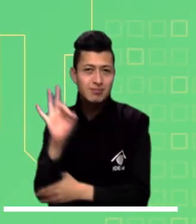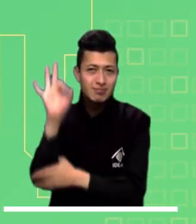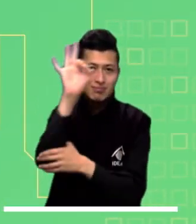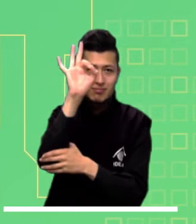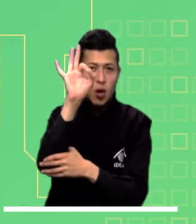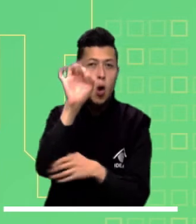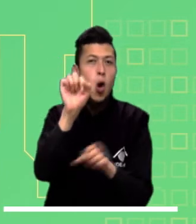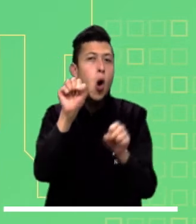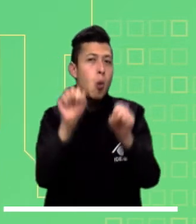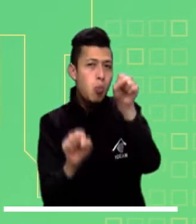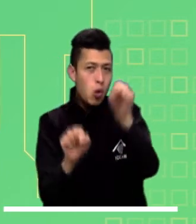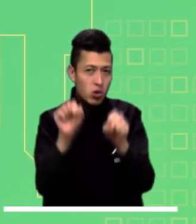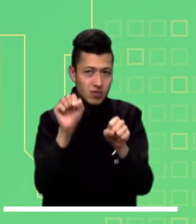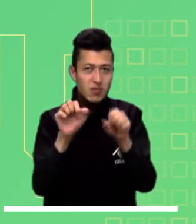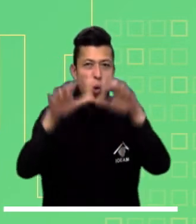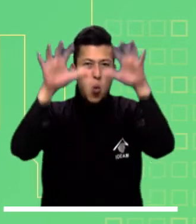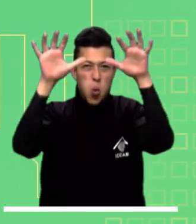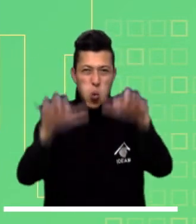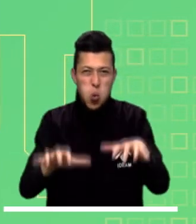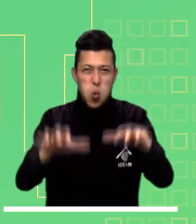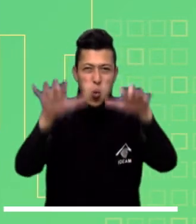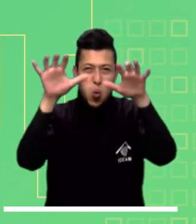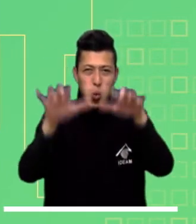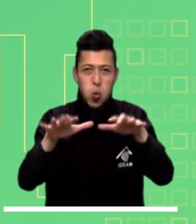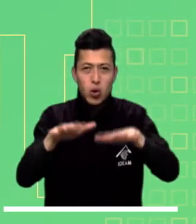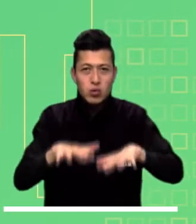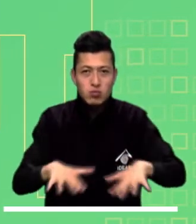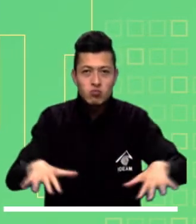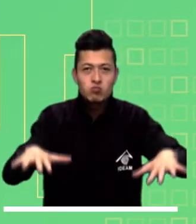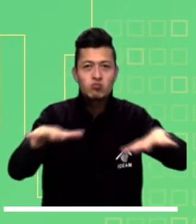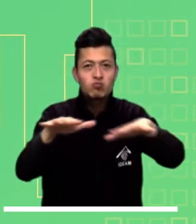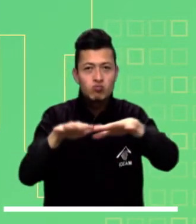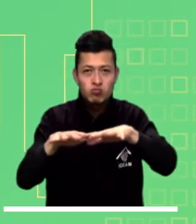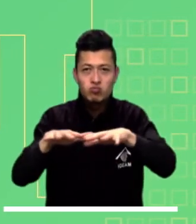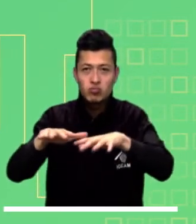en los principales ríos y sus afluentes que recorren la región andina.